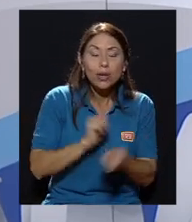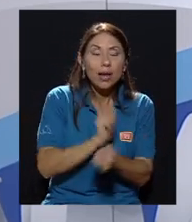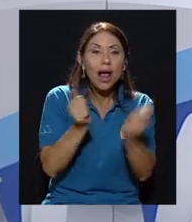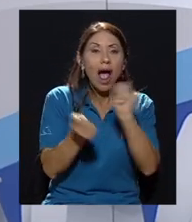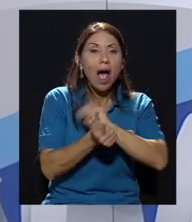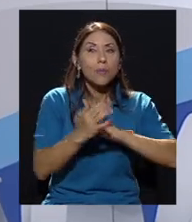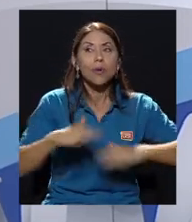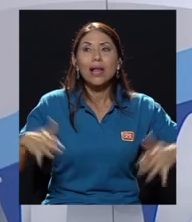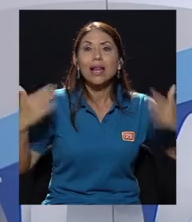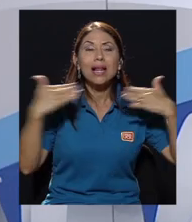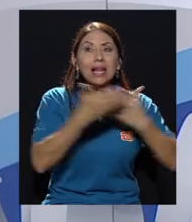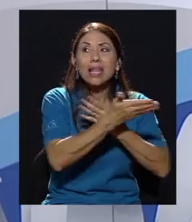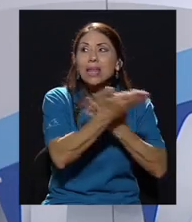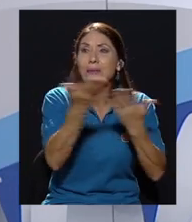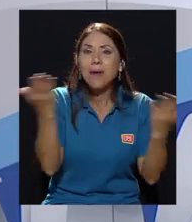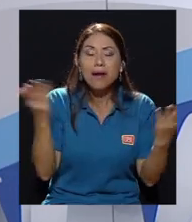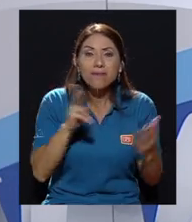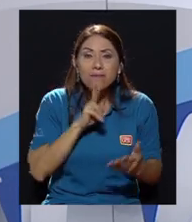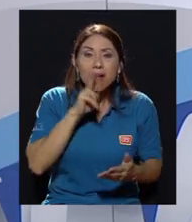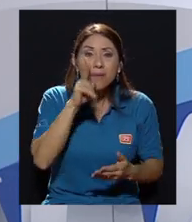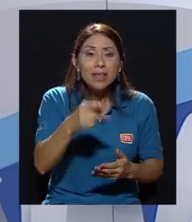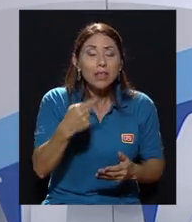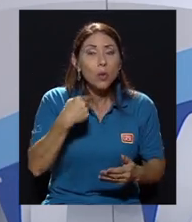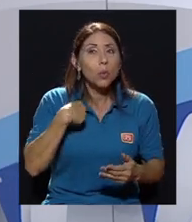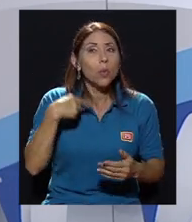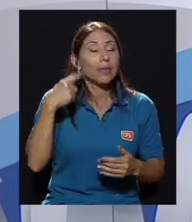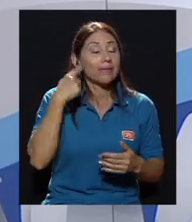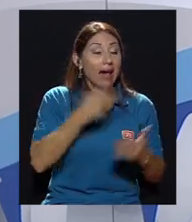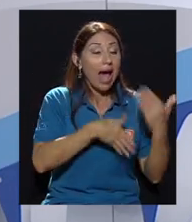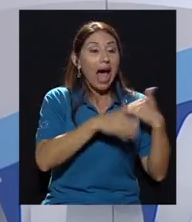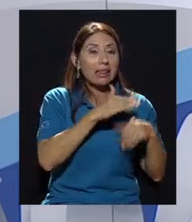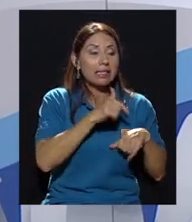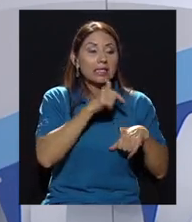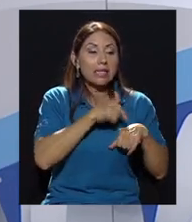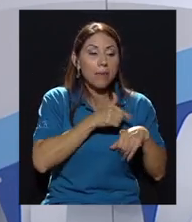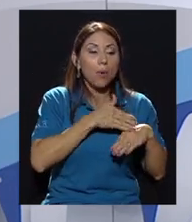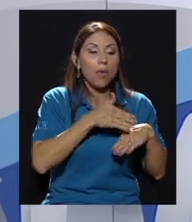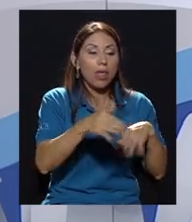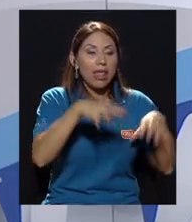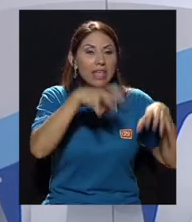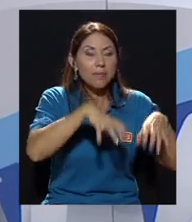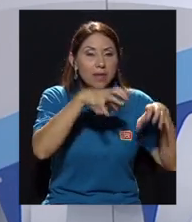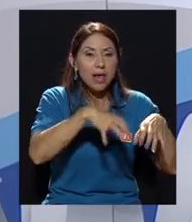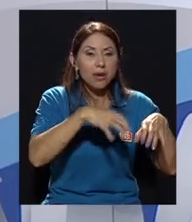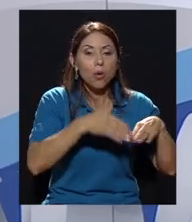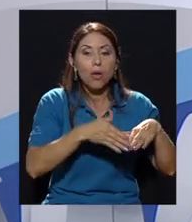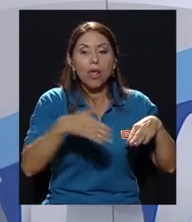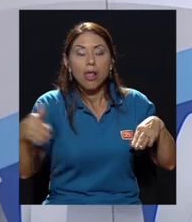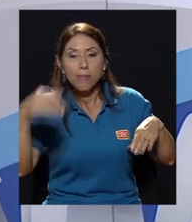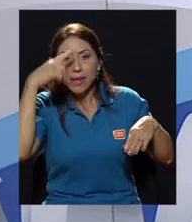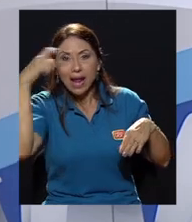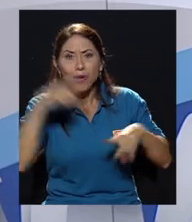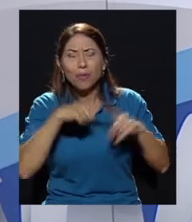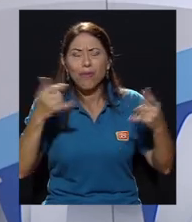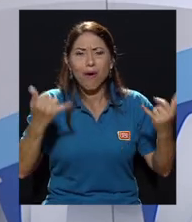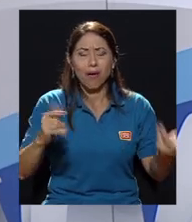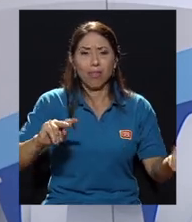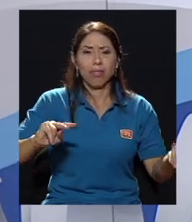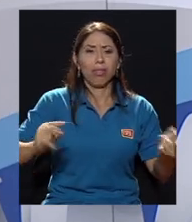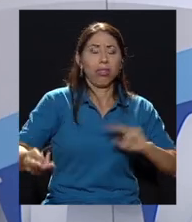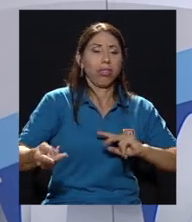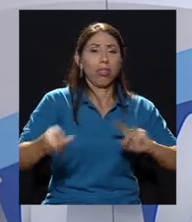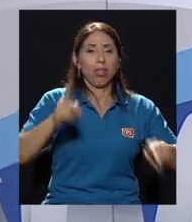en el clima. Realmente uno esperaba los inviernos en ciertas épocas, ahora la condición es totalmente diferente.